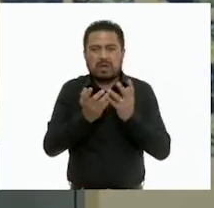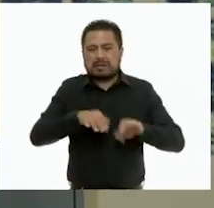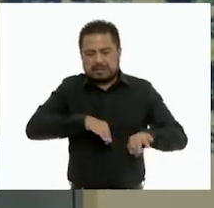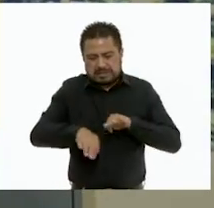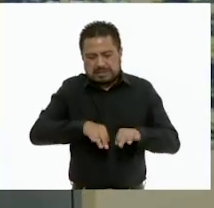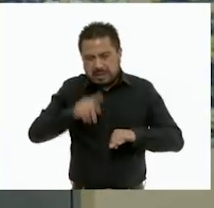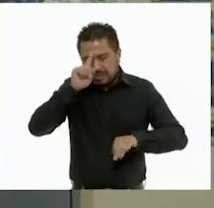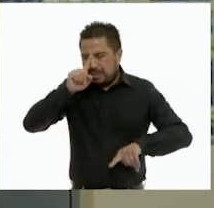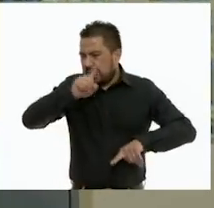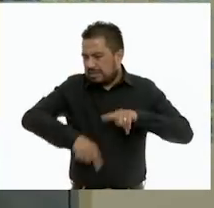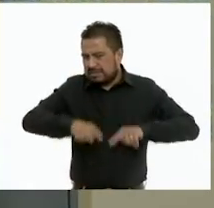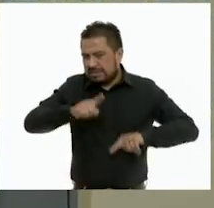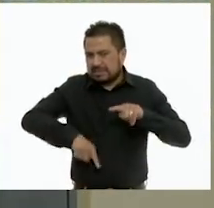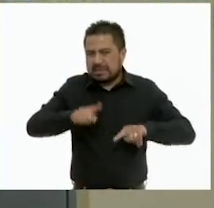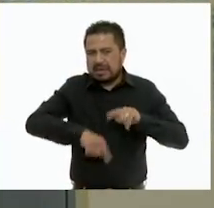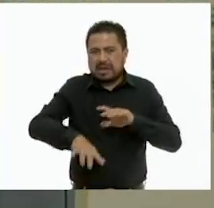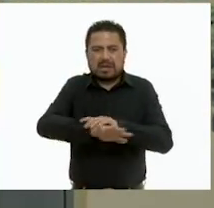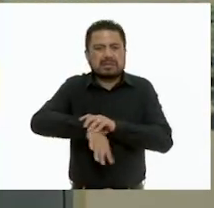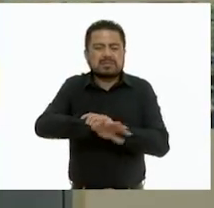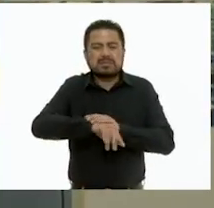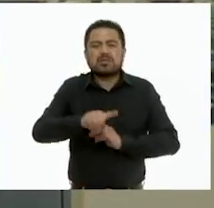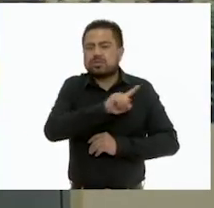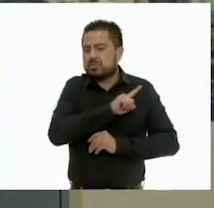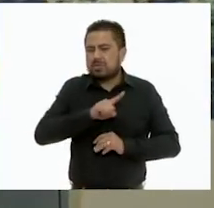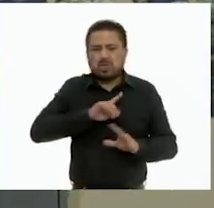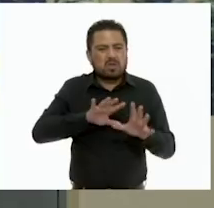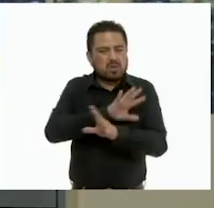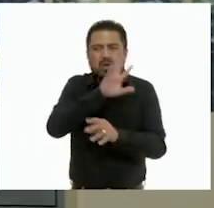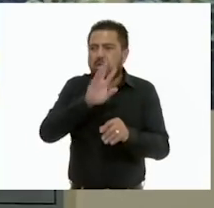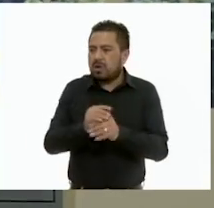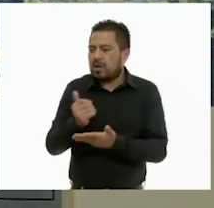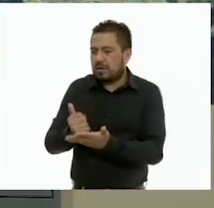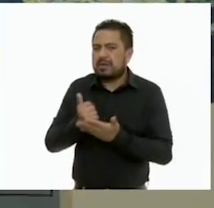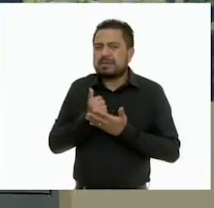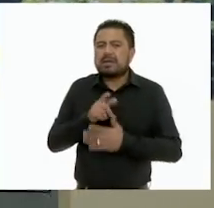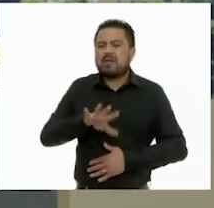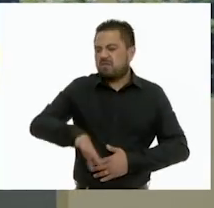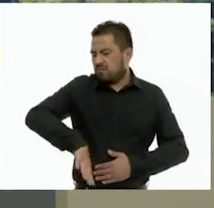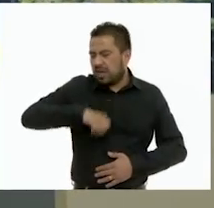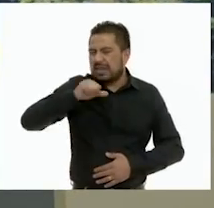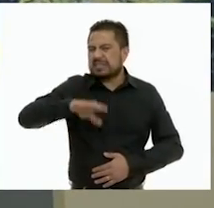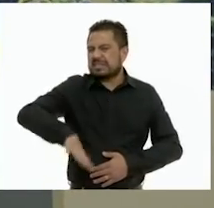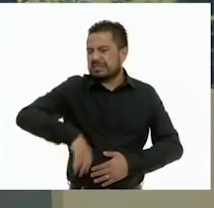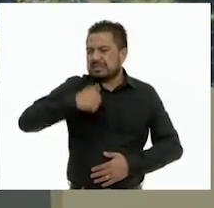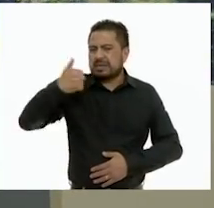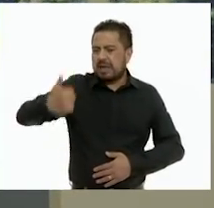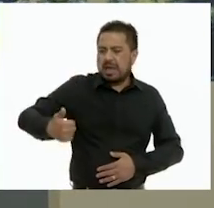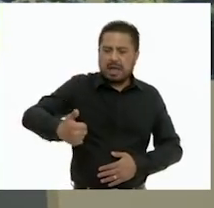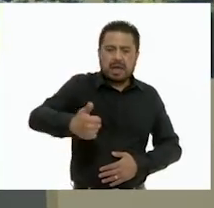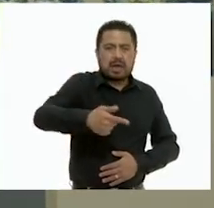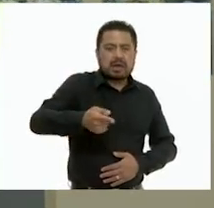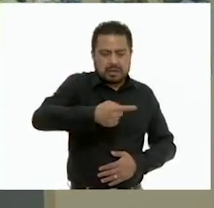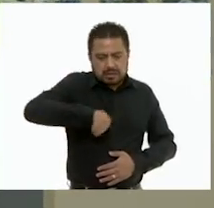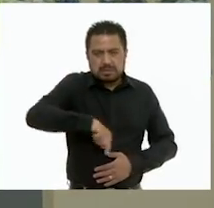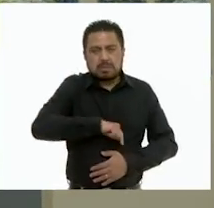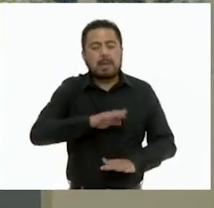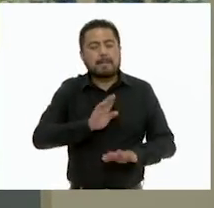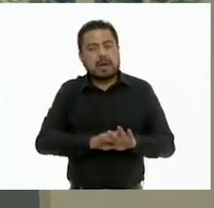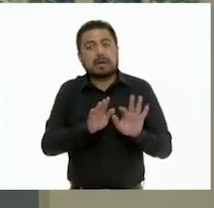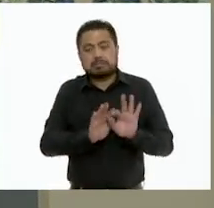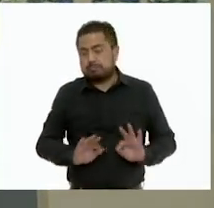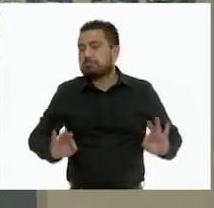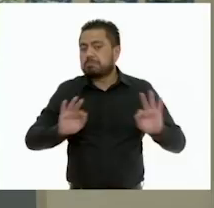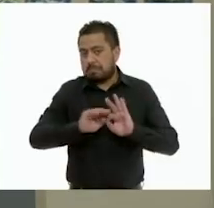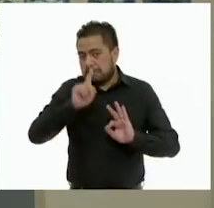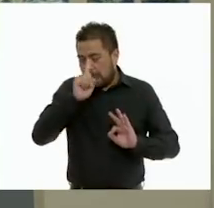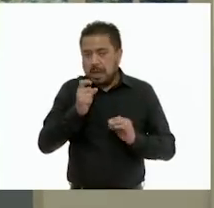los efectos de la contaminación, todos necesitan de nuestra ayuda. El esfuerzo de cada uno de nosotros es muy importante